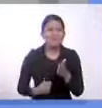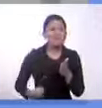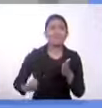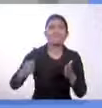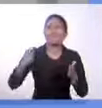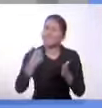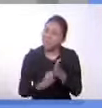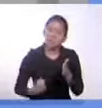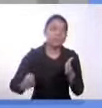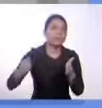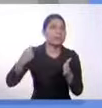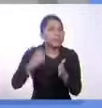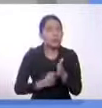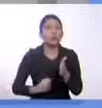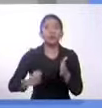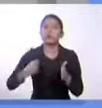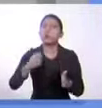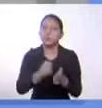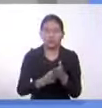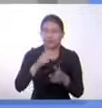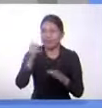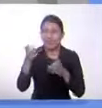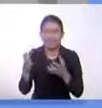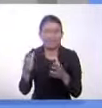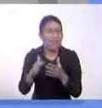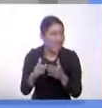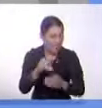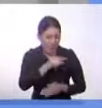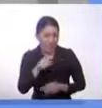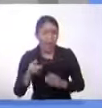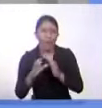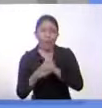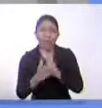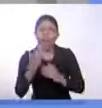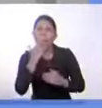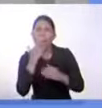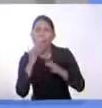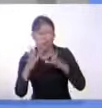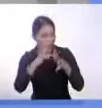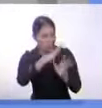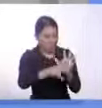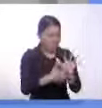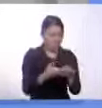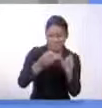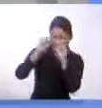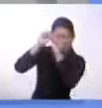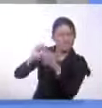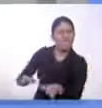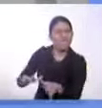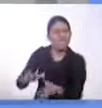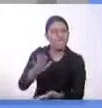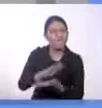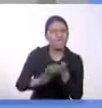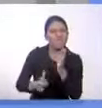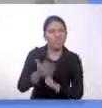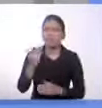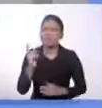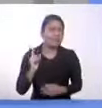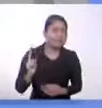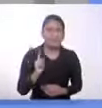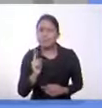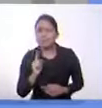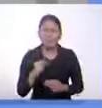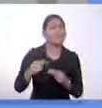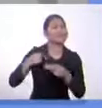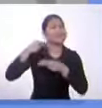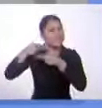querido por todos los medios desaparecerlos. Y ese ha sido un proceso que nuestros ancestros los dejaron en coherencia para que